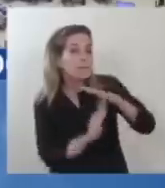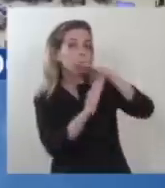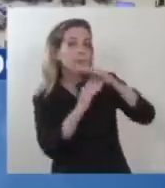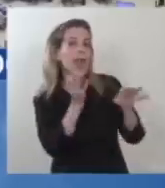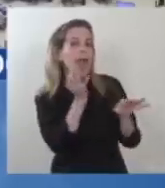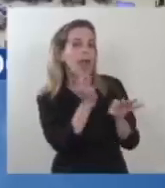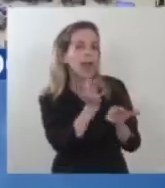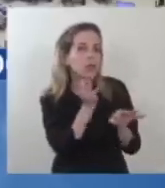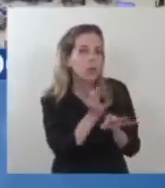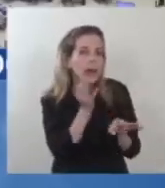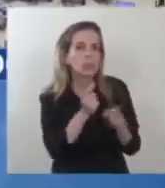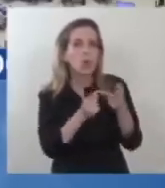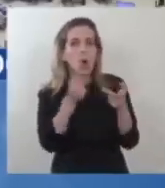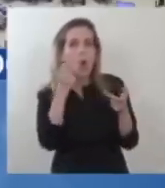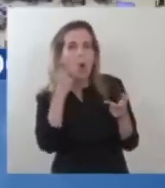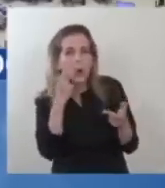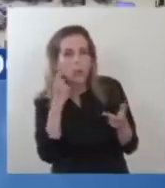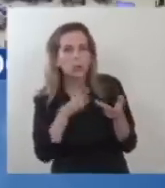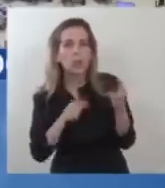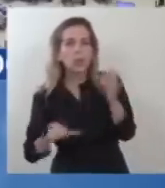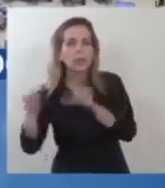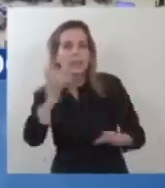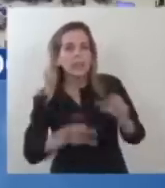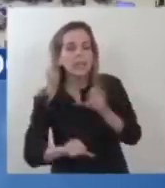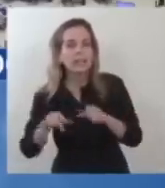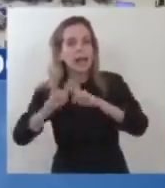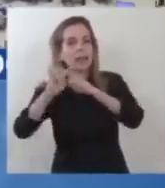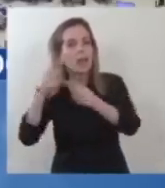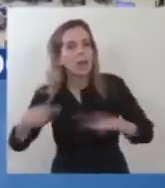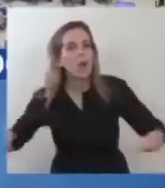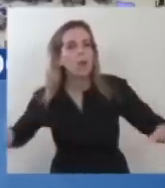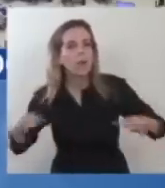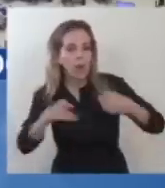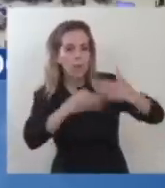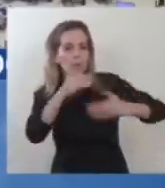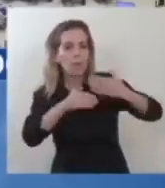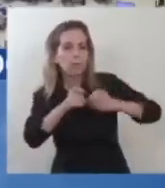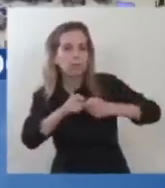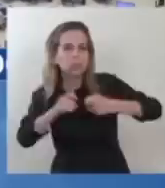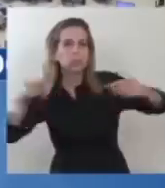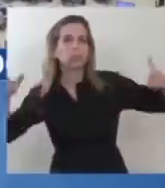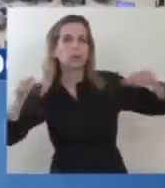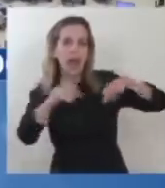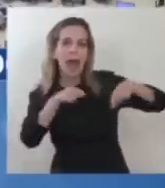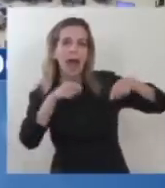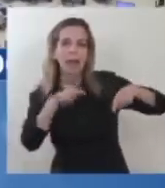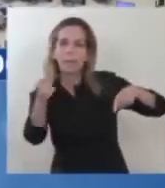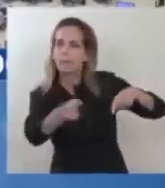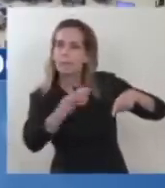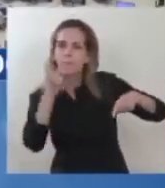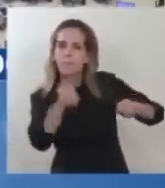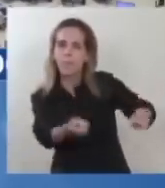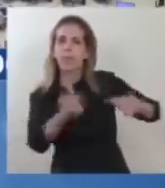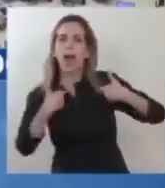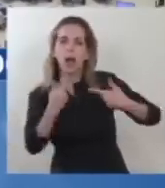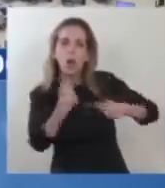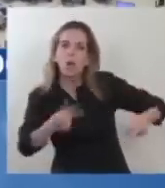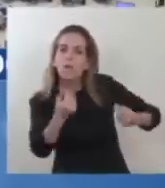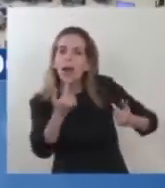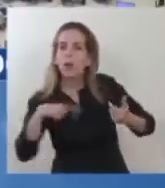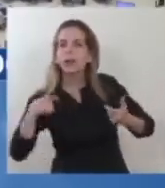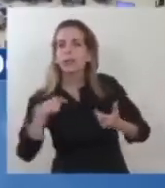del conocimiento, de la ciencia y la tecnología. Allí está la riqueza de las